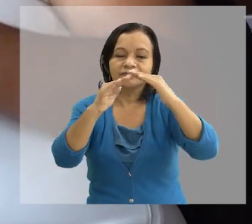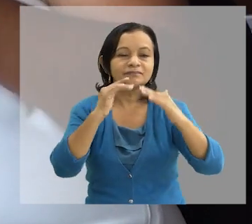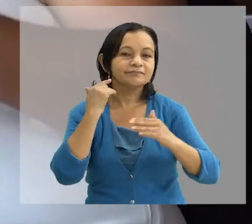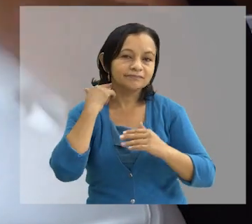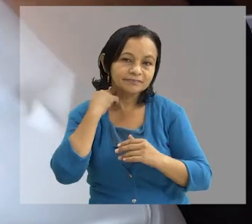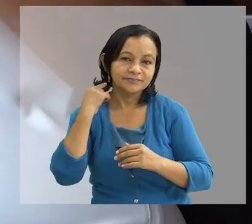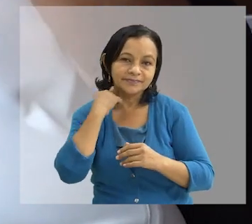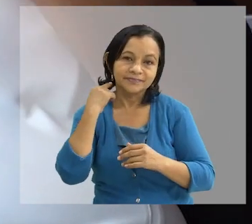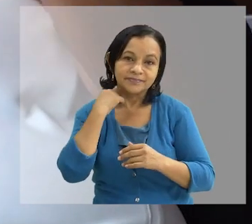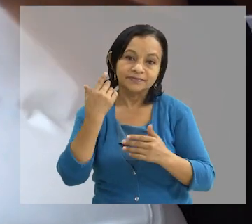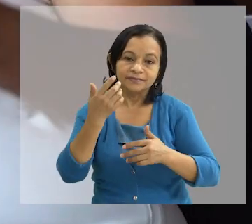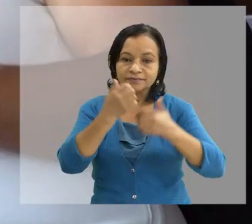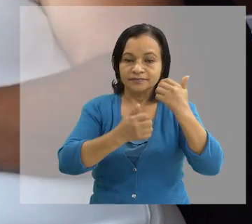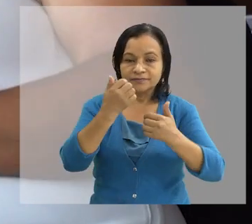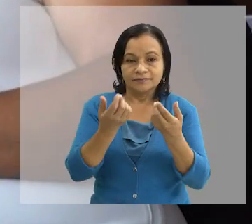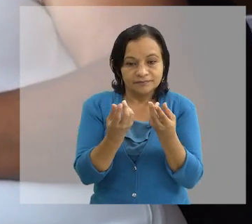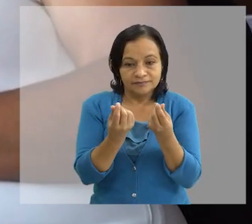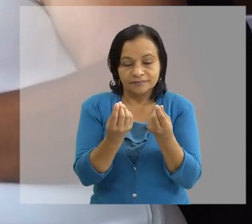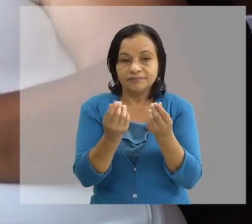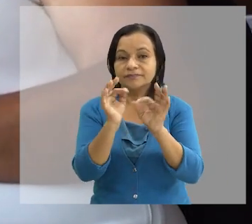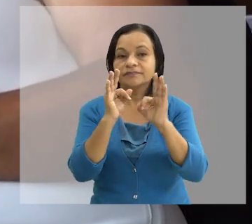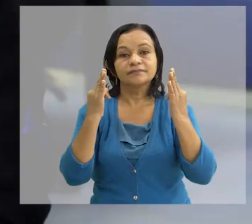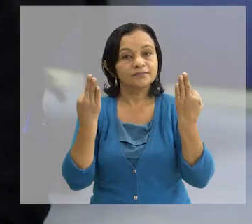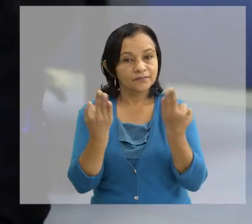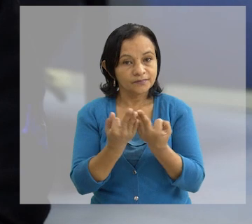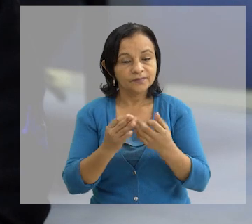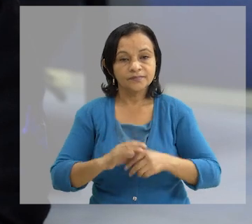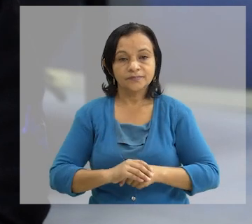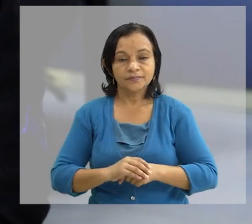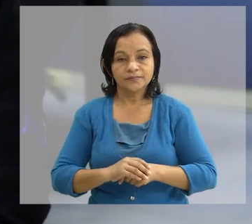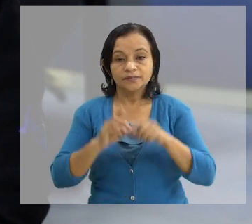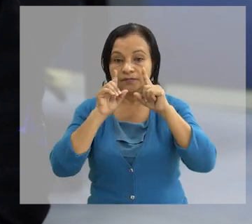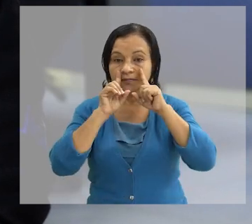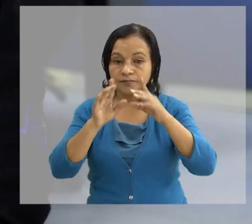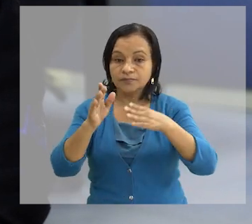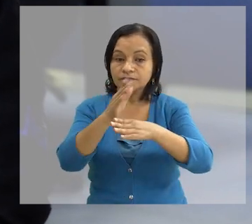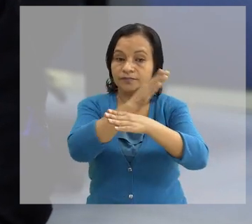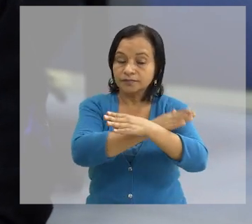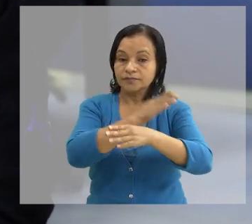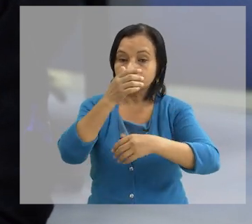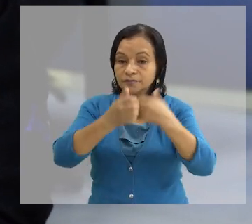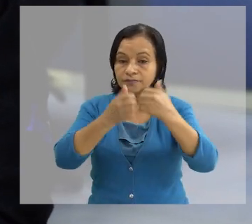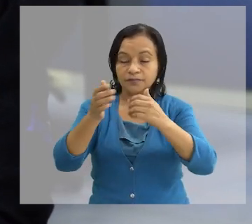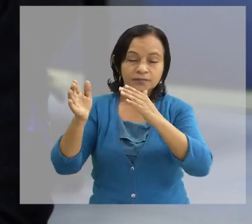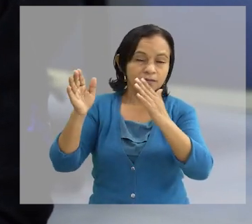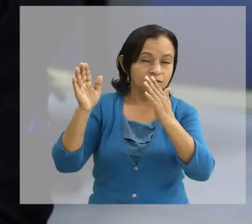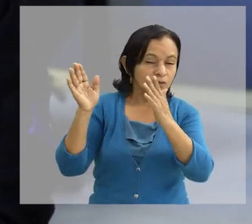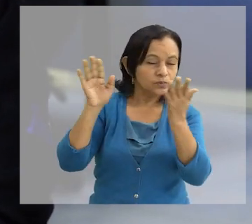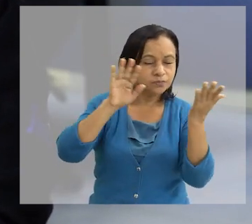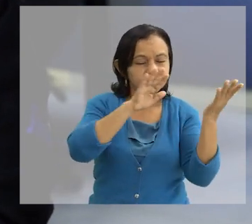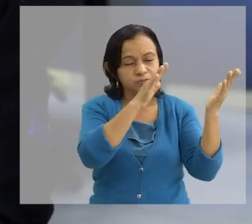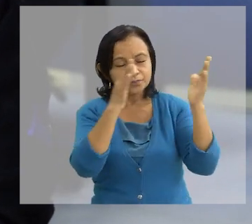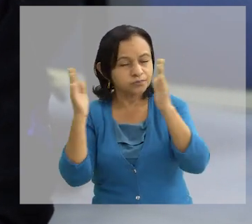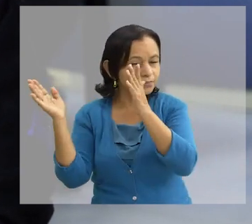ende, esto afecta la economía de la familia Preventiva, antes de esta temporada Podríamos